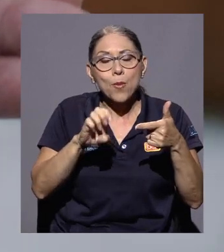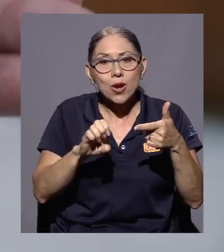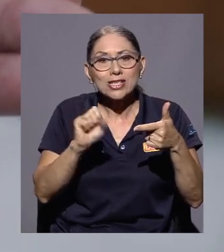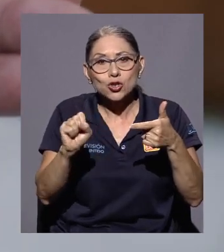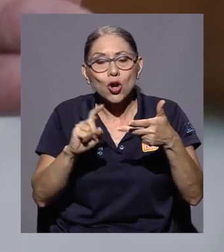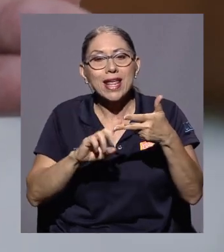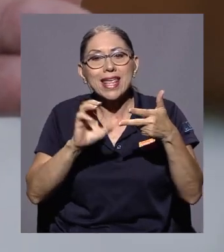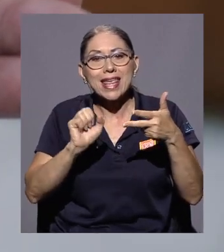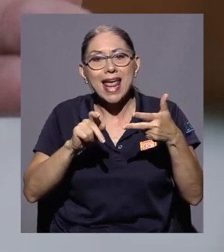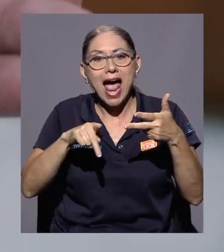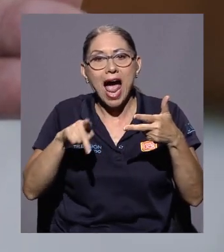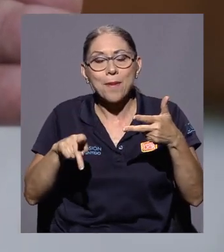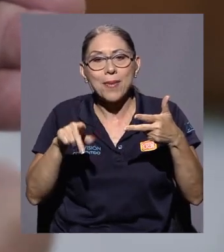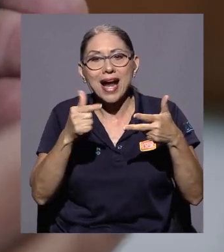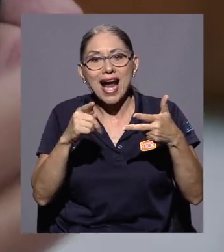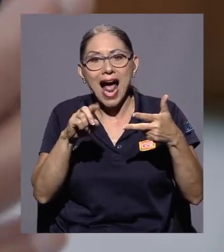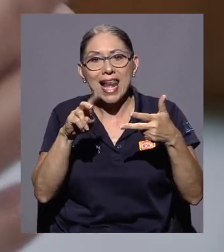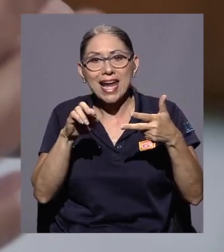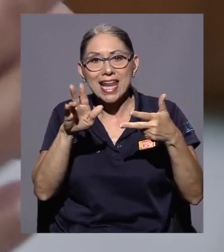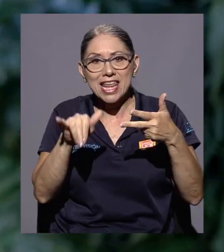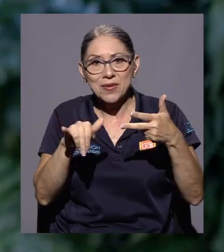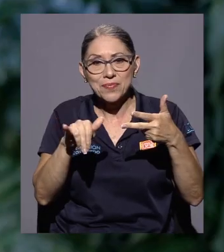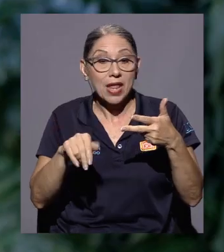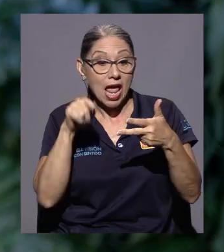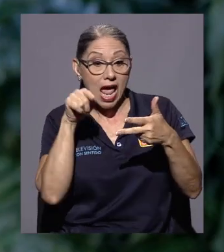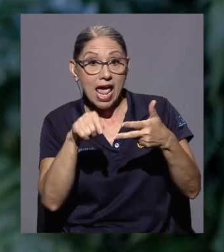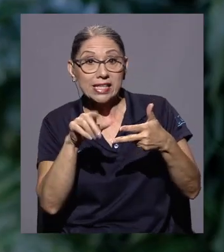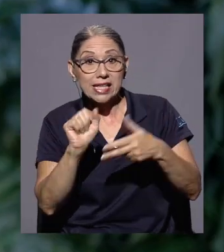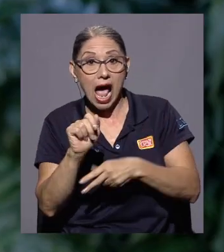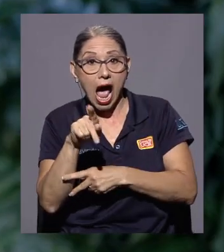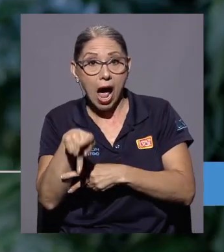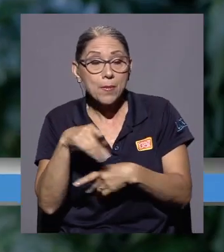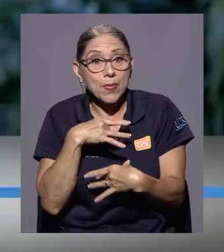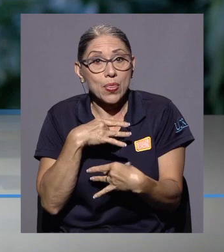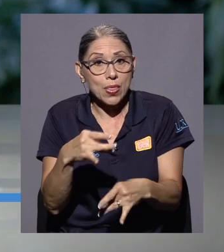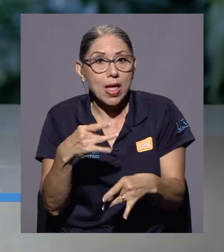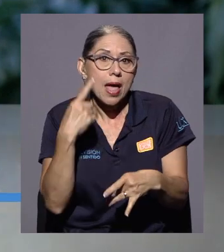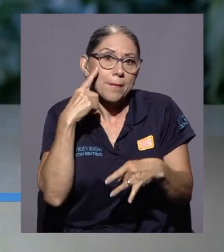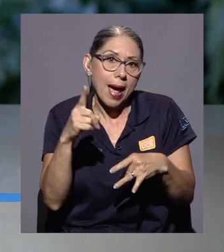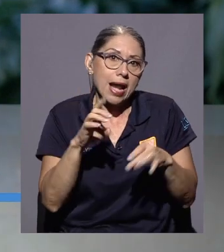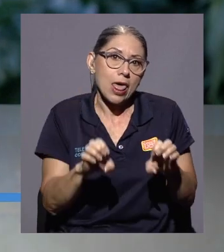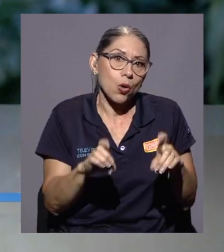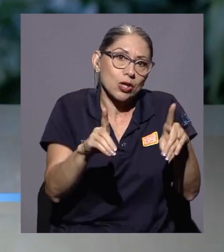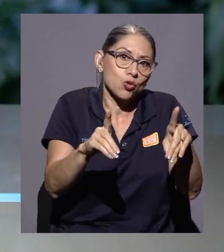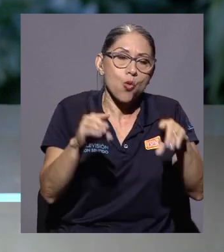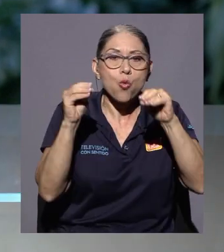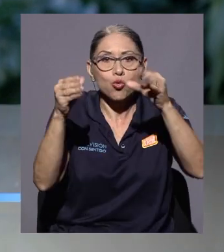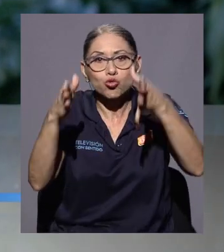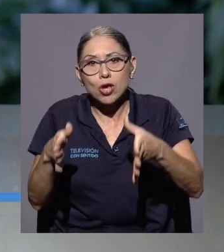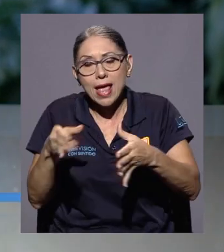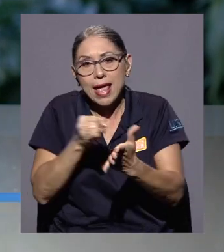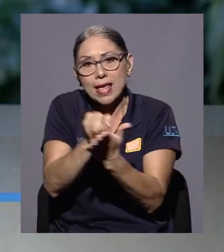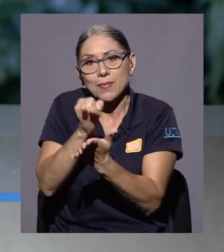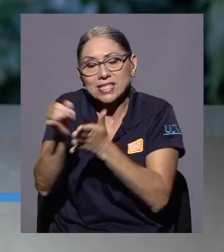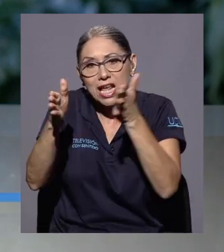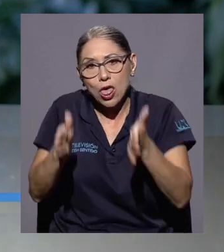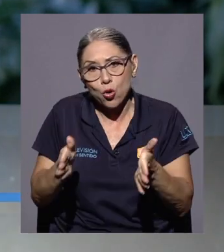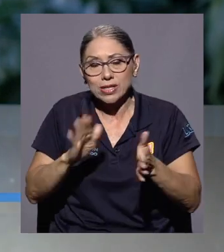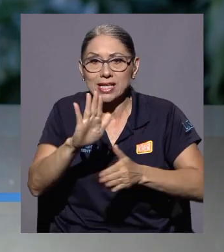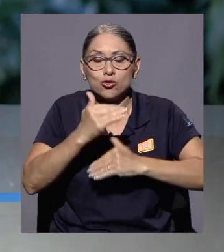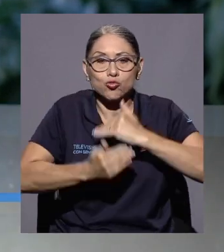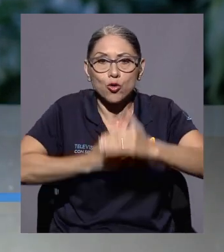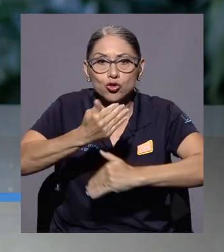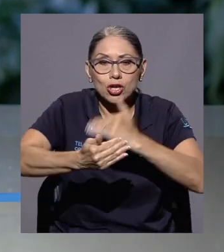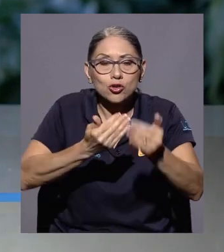Esta aplicación puede ser de interés tanto para el sector académico, docentes e investigadores en sus